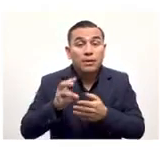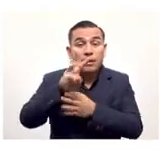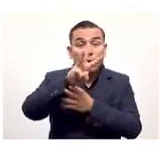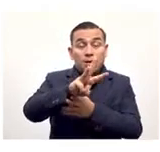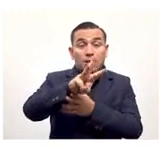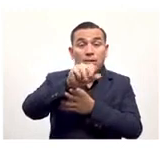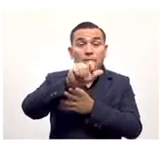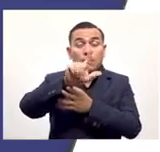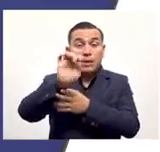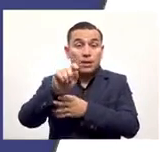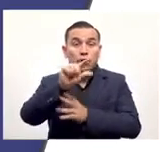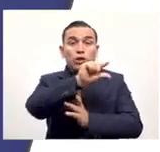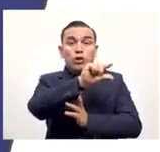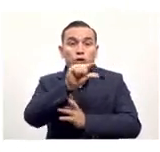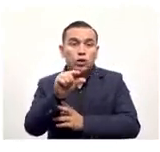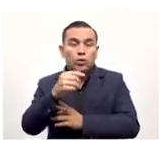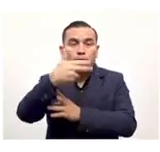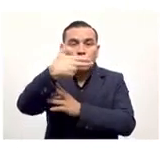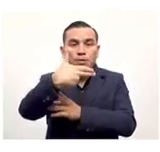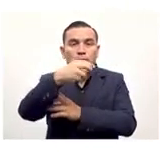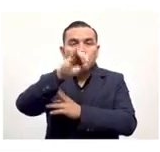bien la wallet se llama Chivo